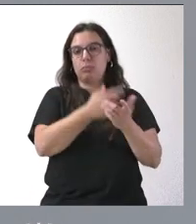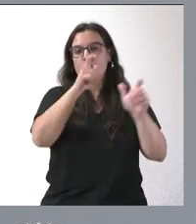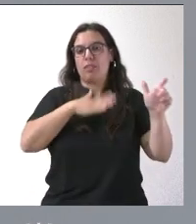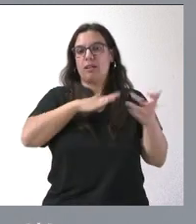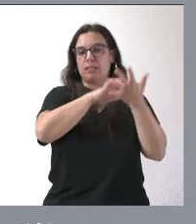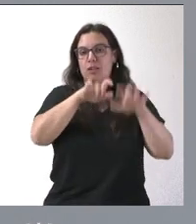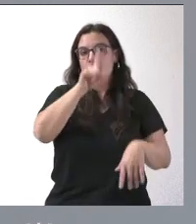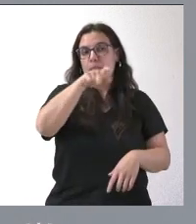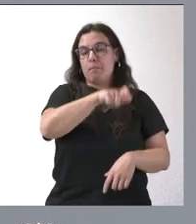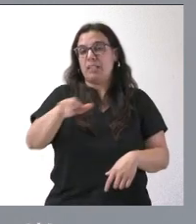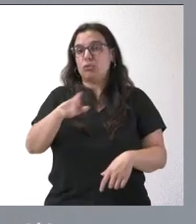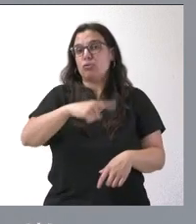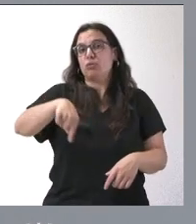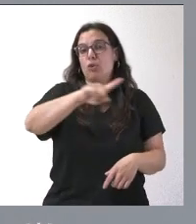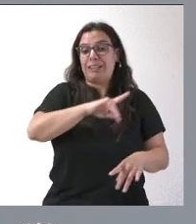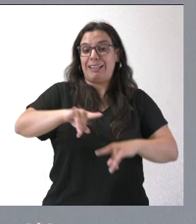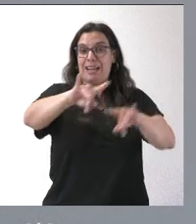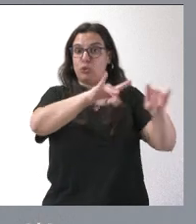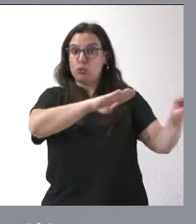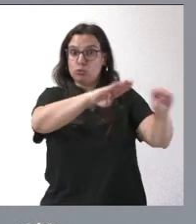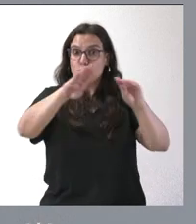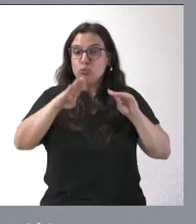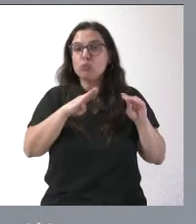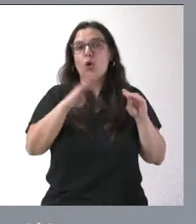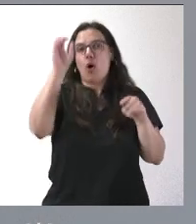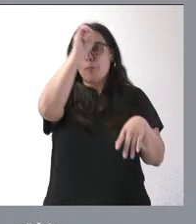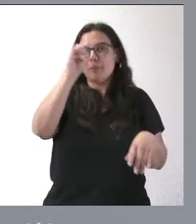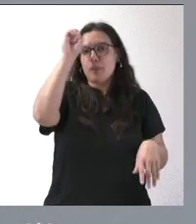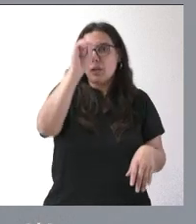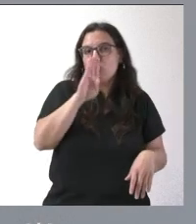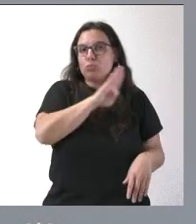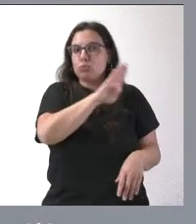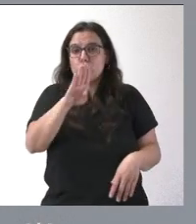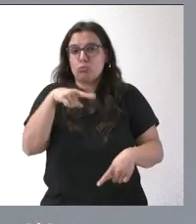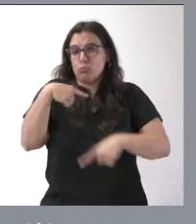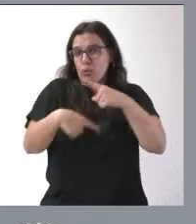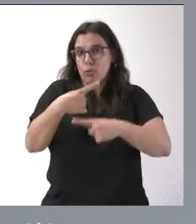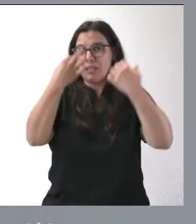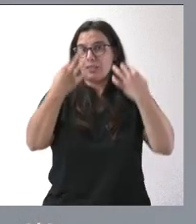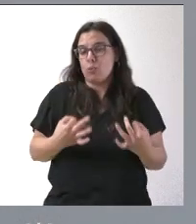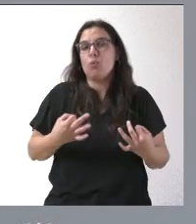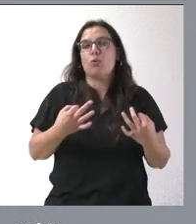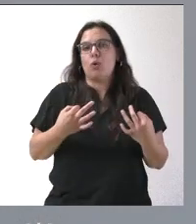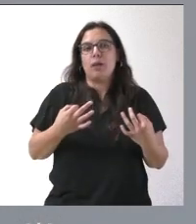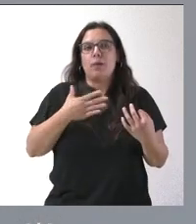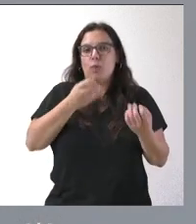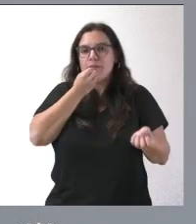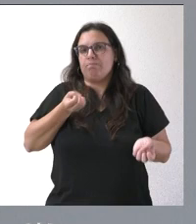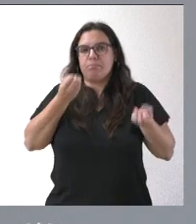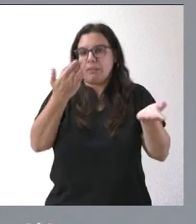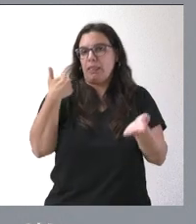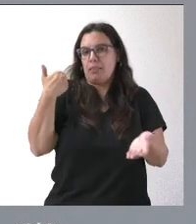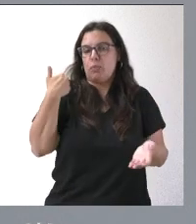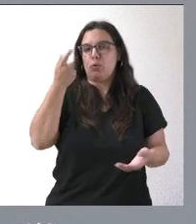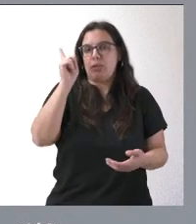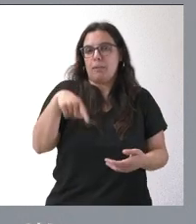que hacer las personas en ese territorio, que tendrán su opinión todos los días y que, seguramente, han podido manifestar su opinión recientemente